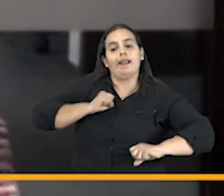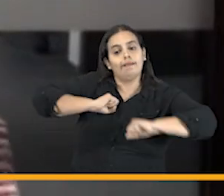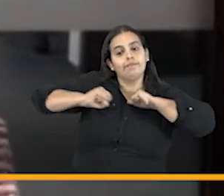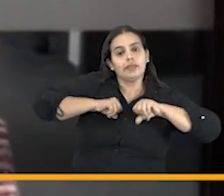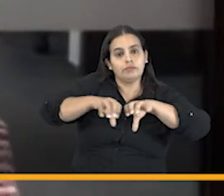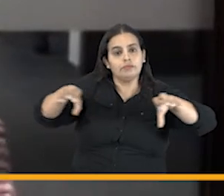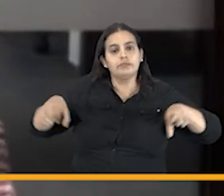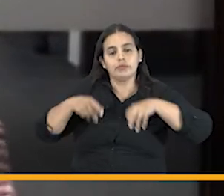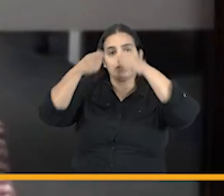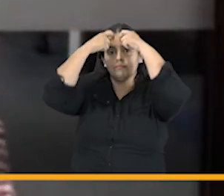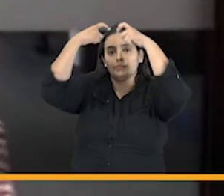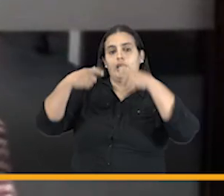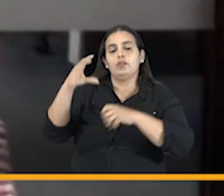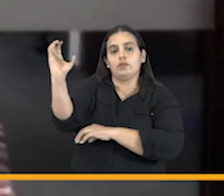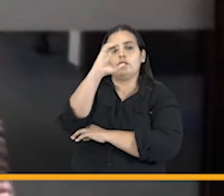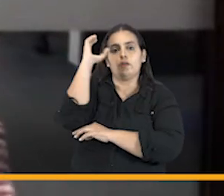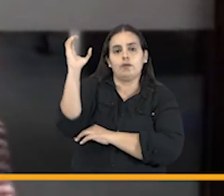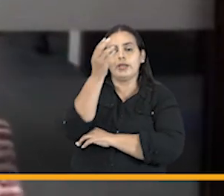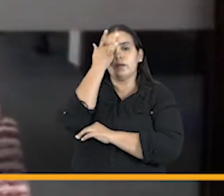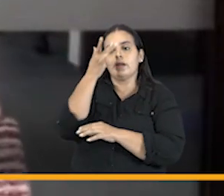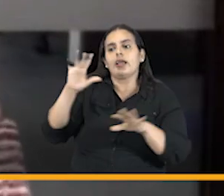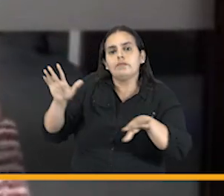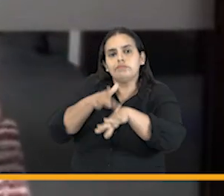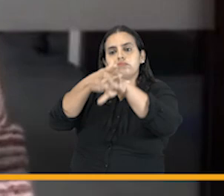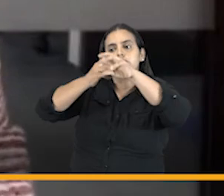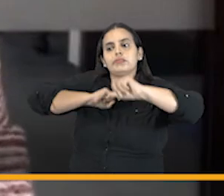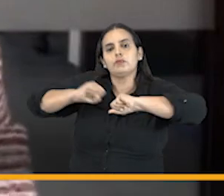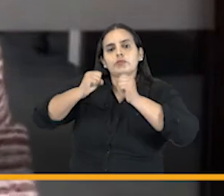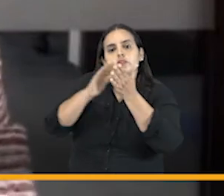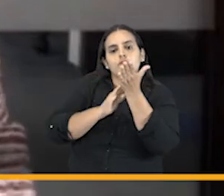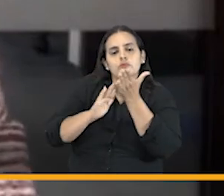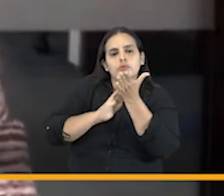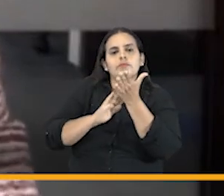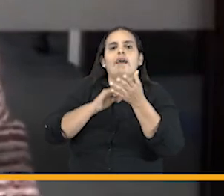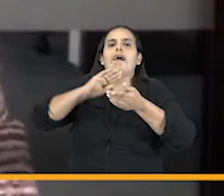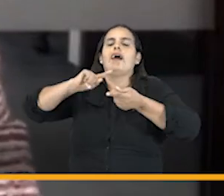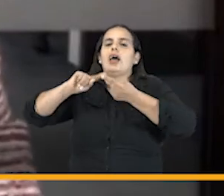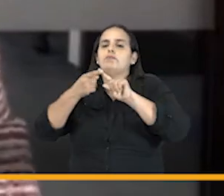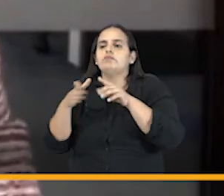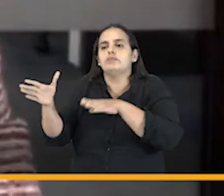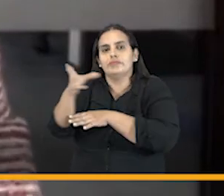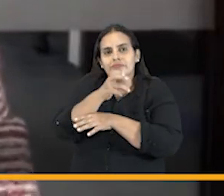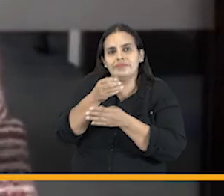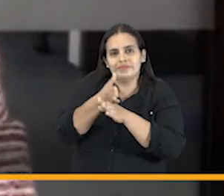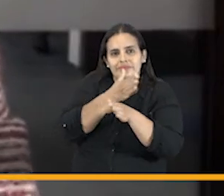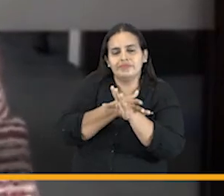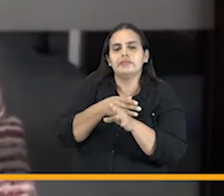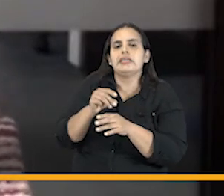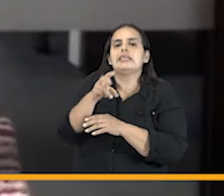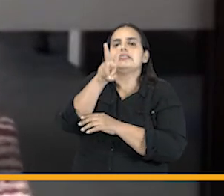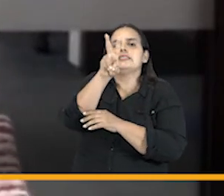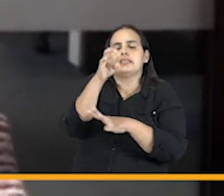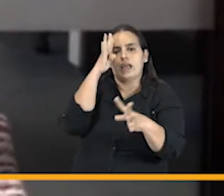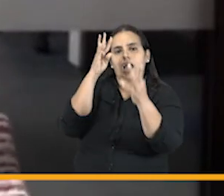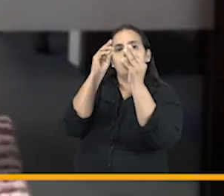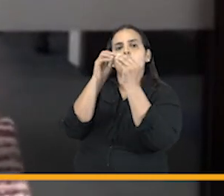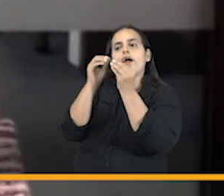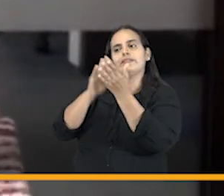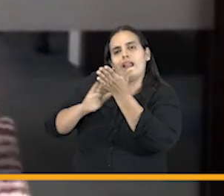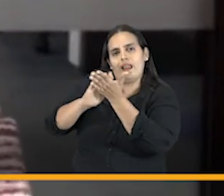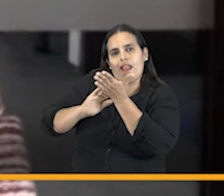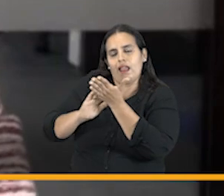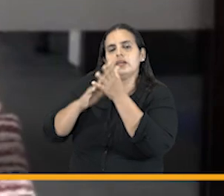del estado colombiano como principal estado que impulsa soluciones amistosas cuando se nos homologaron 7 acuerdos de solución